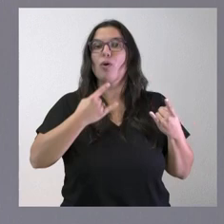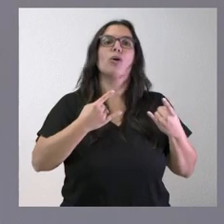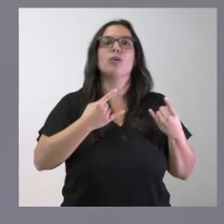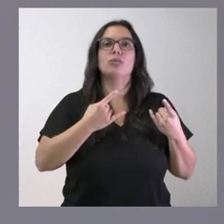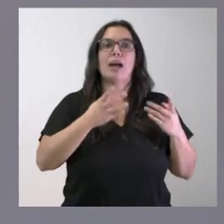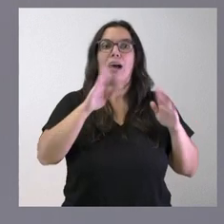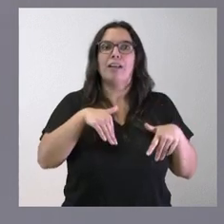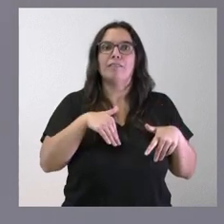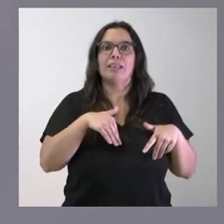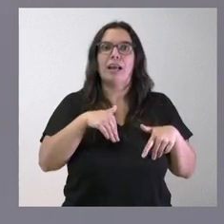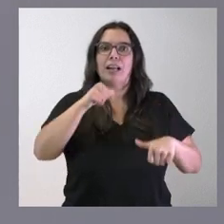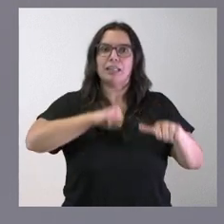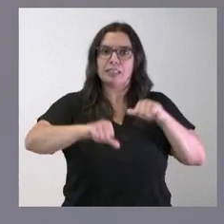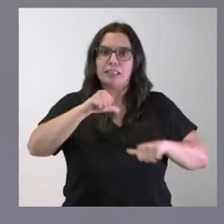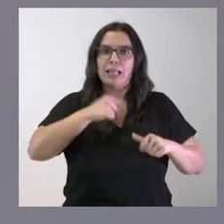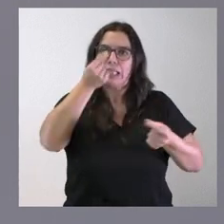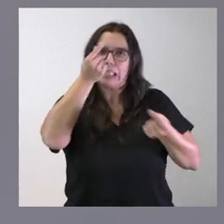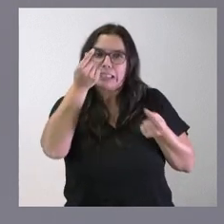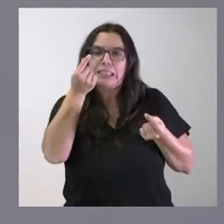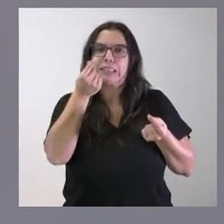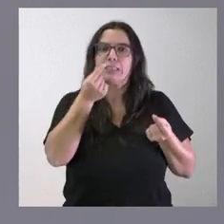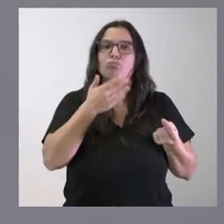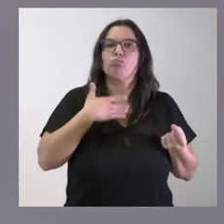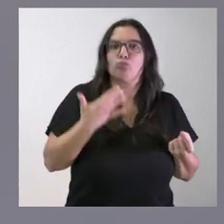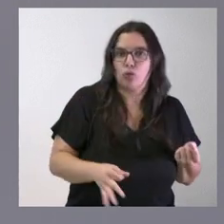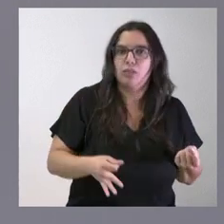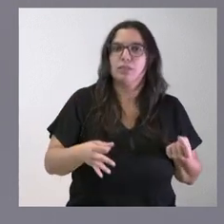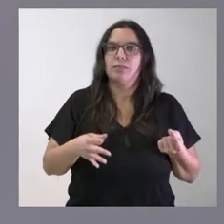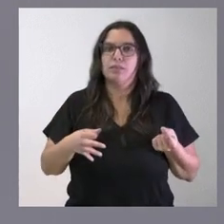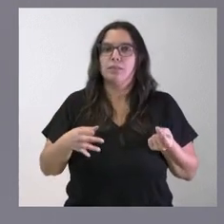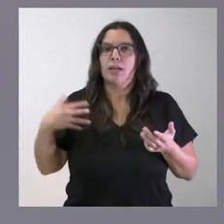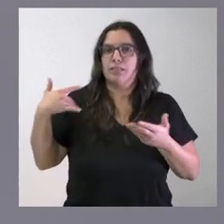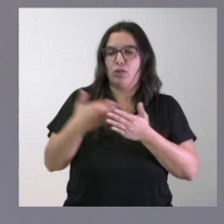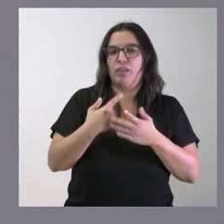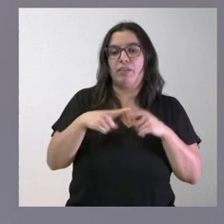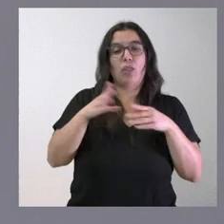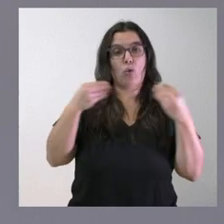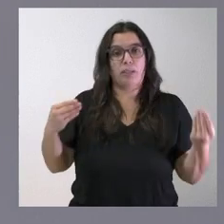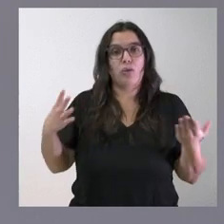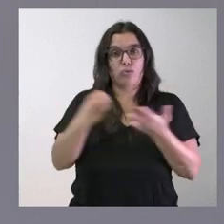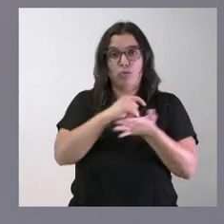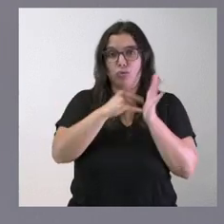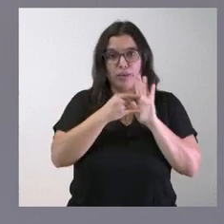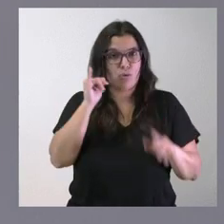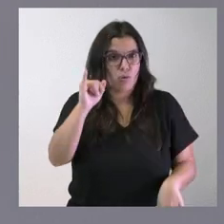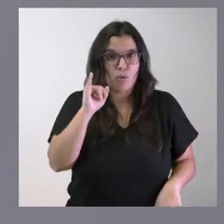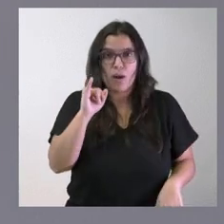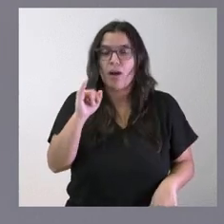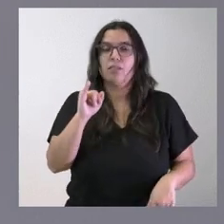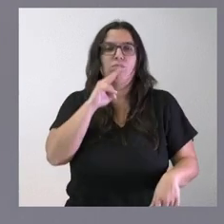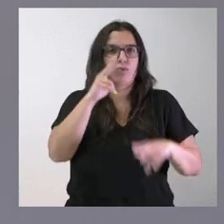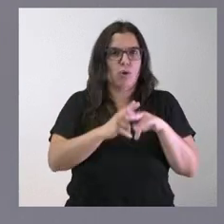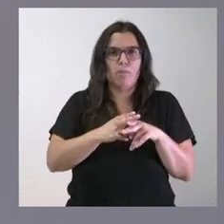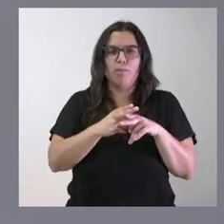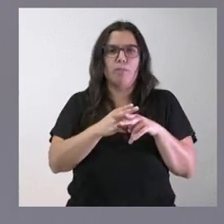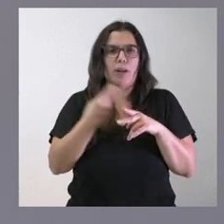precisión mucho más de detalle que lo que se venía dando hasta ahora. Tienen ustedes la documentación técnica, la denominación